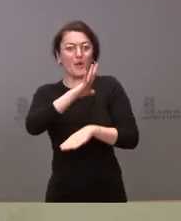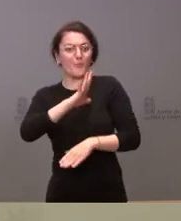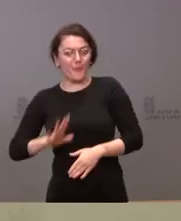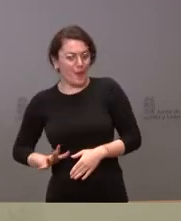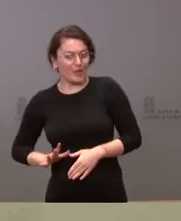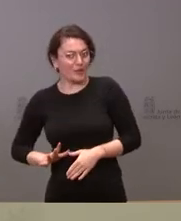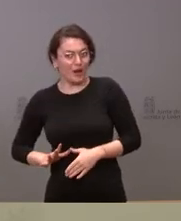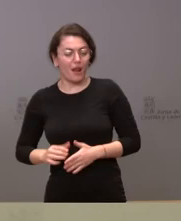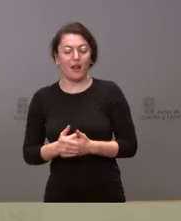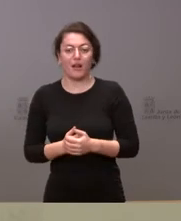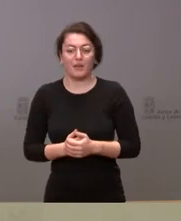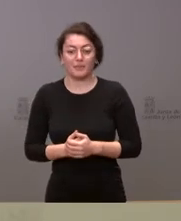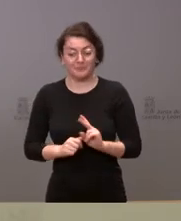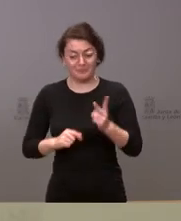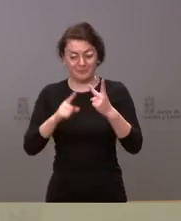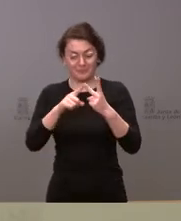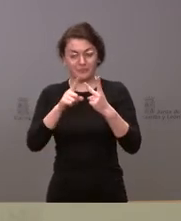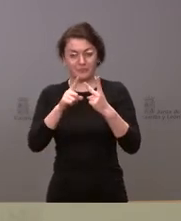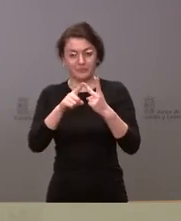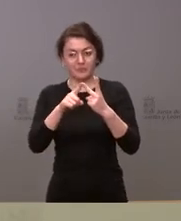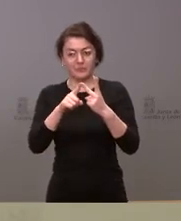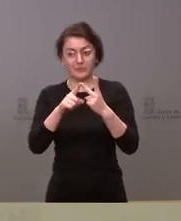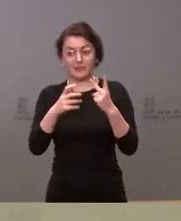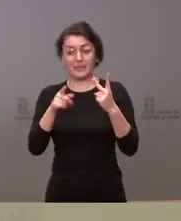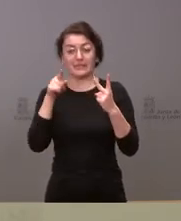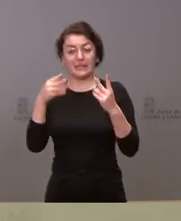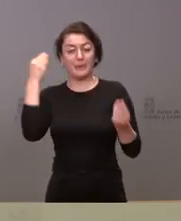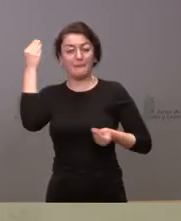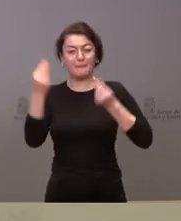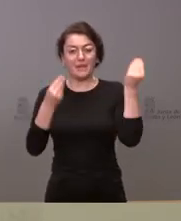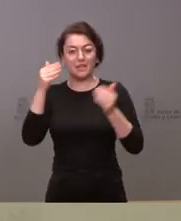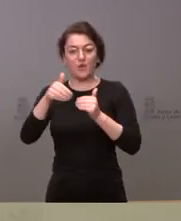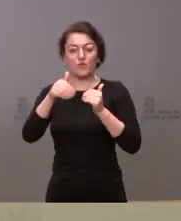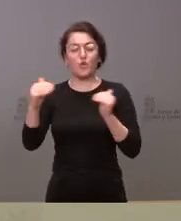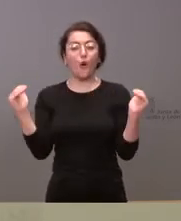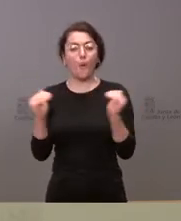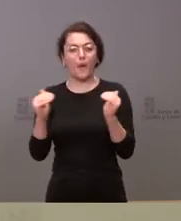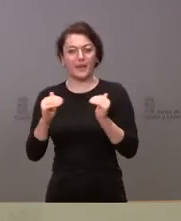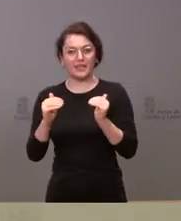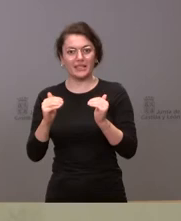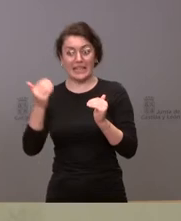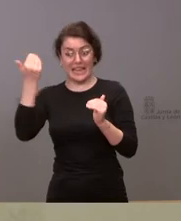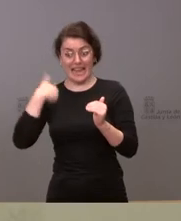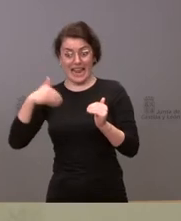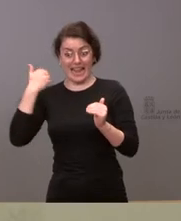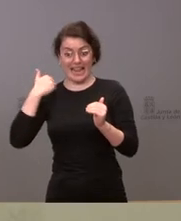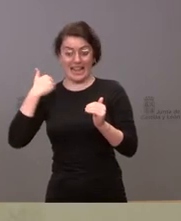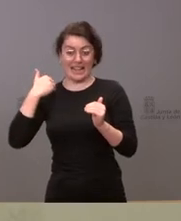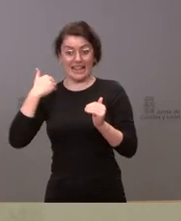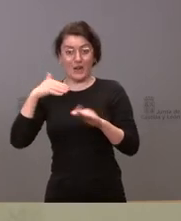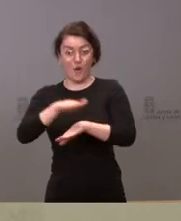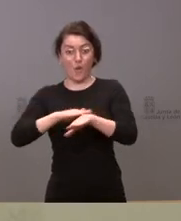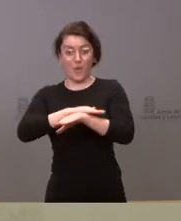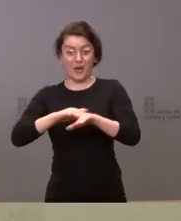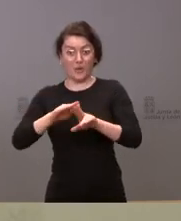Y luego, la segunda pregunta, ¿cree usted que el próximo jueves ya no habrá un Gobierno en funciones en la comunidad?